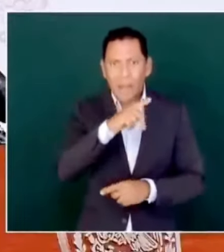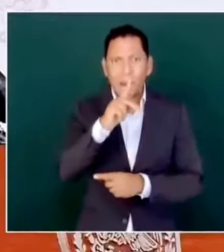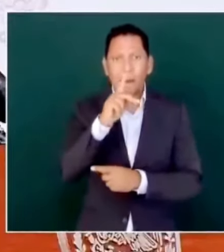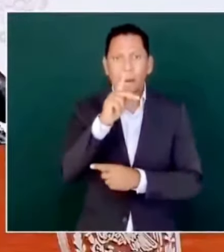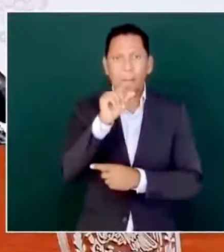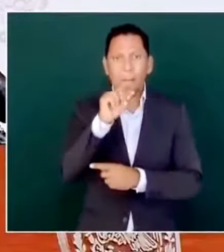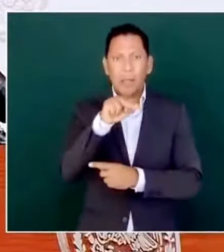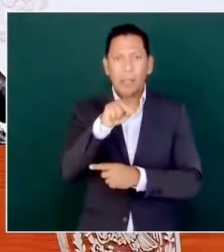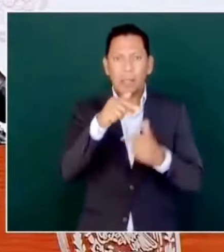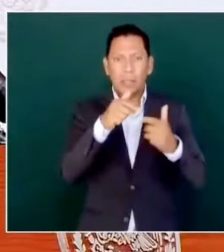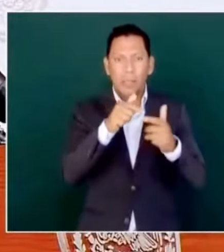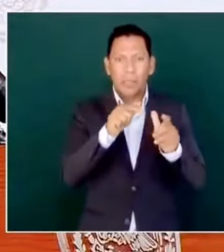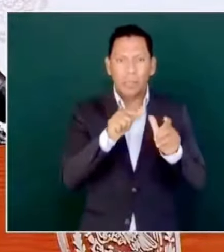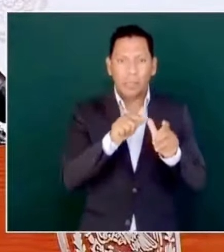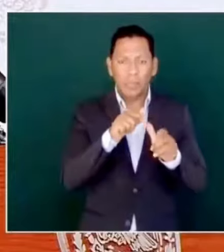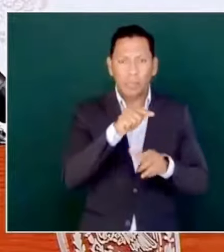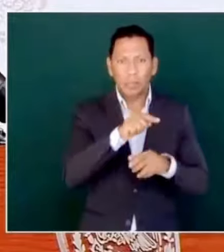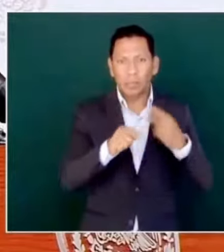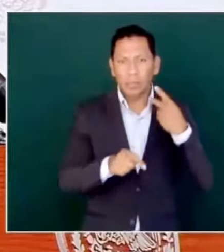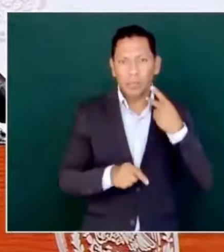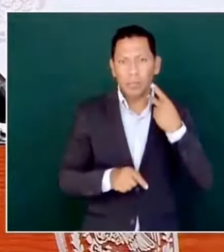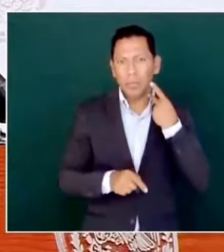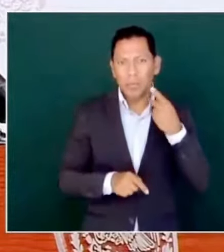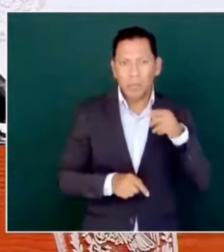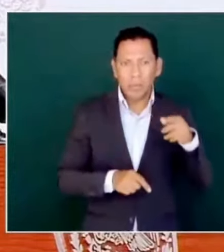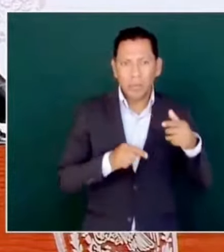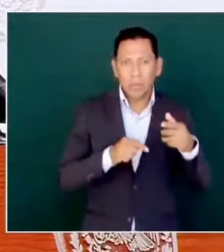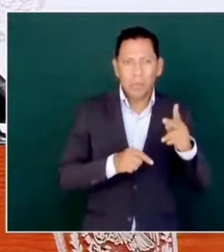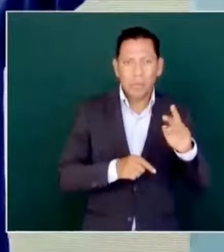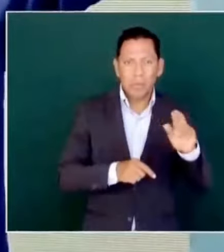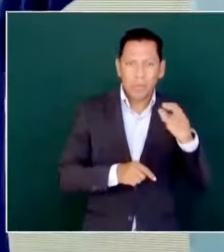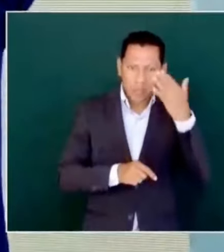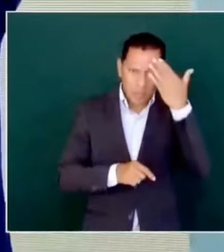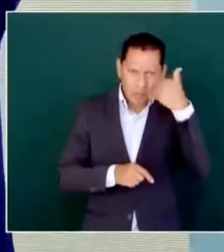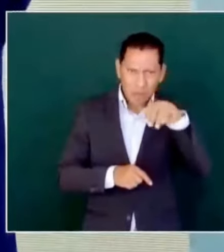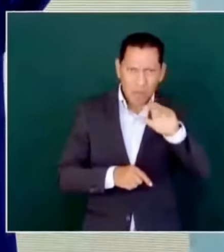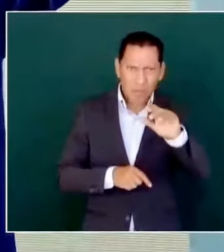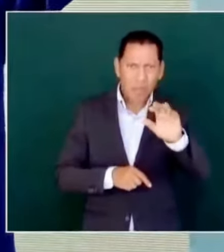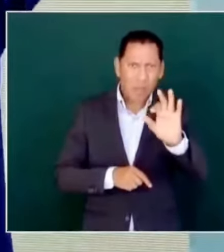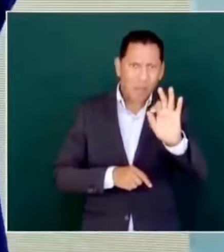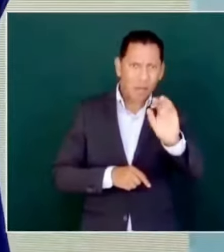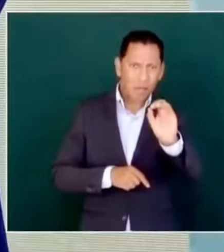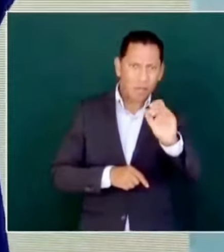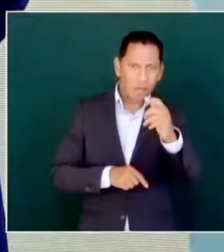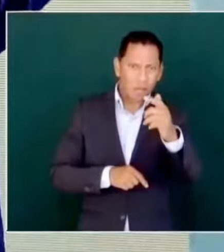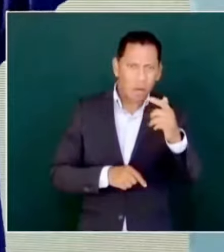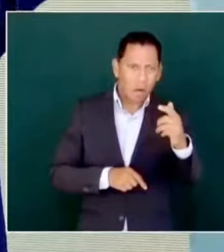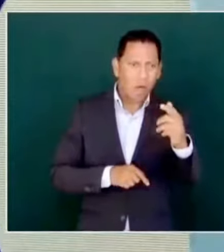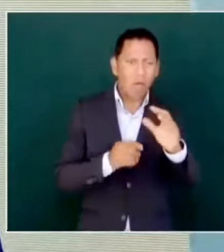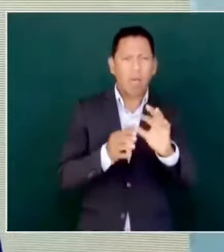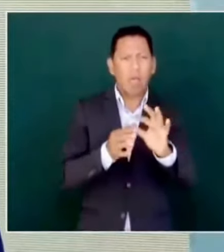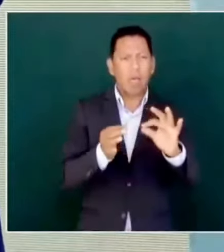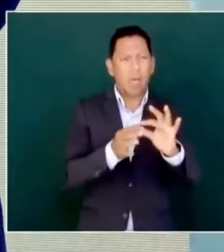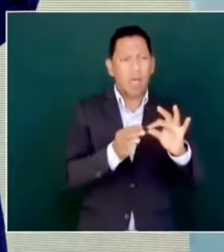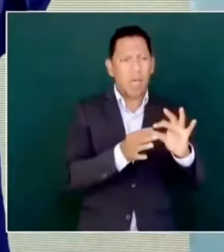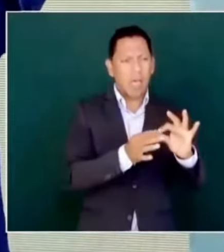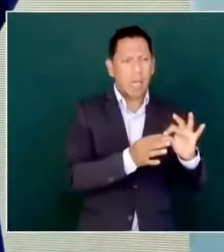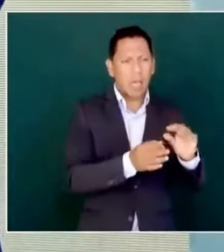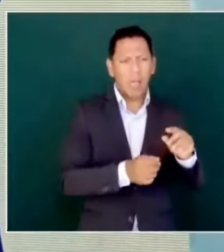demagogo de Fox diciendo de que